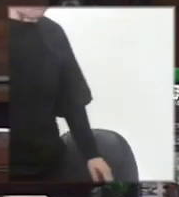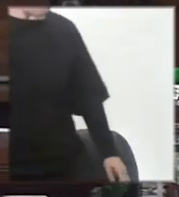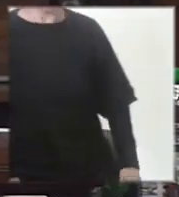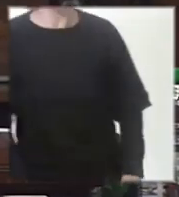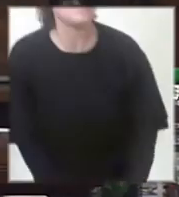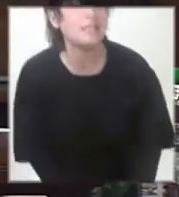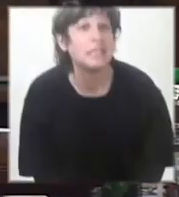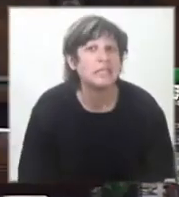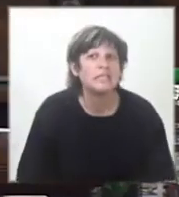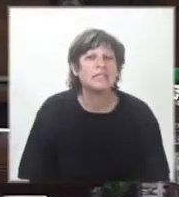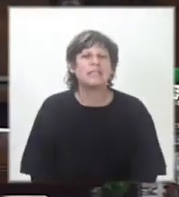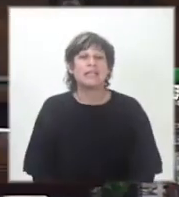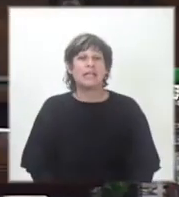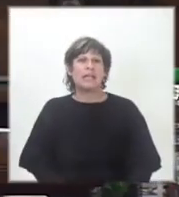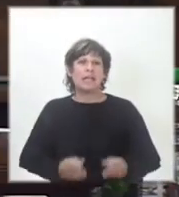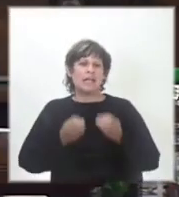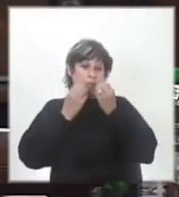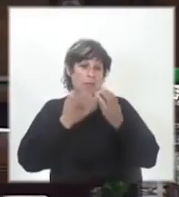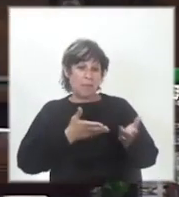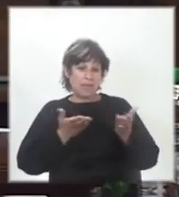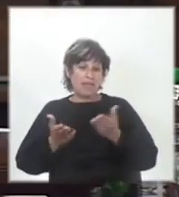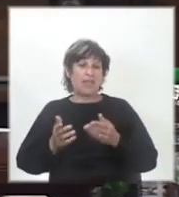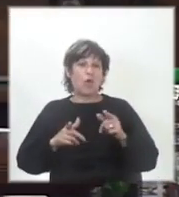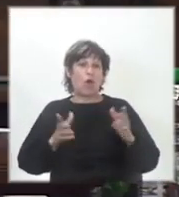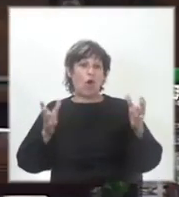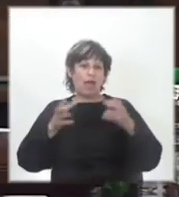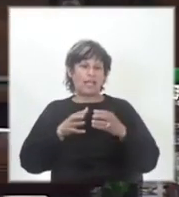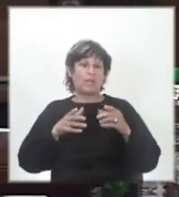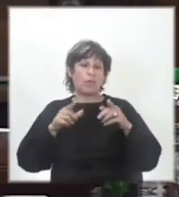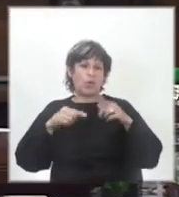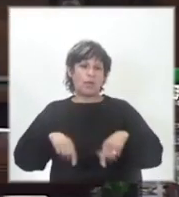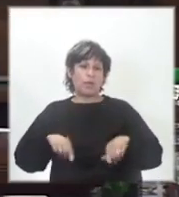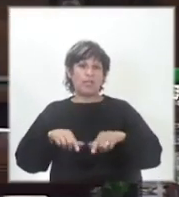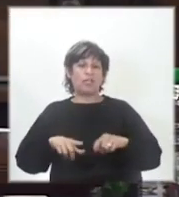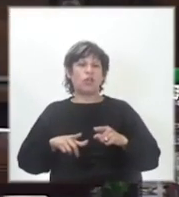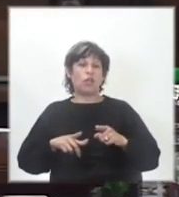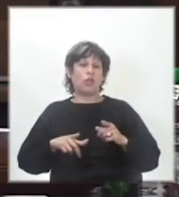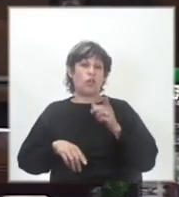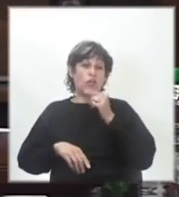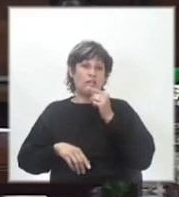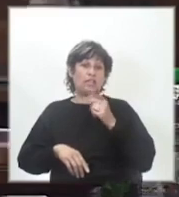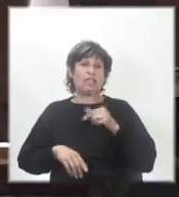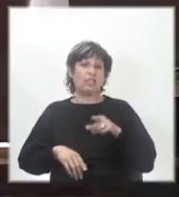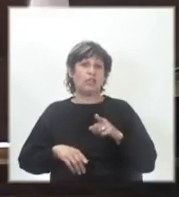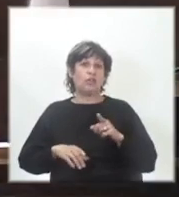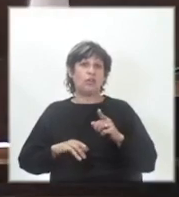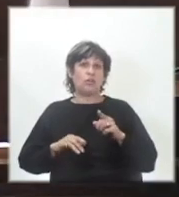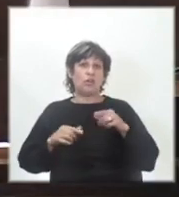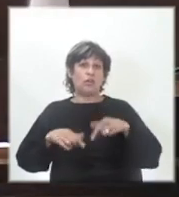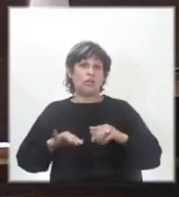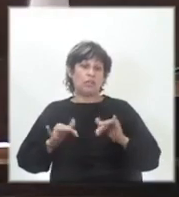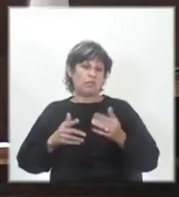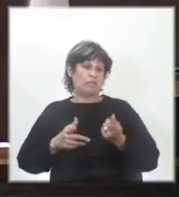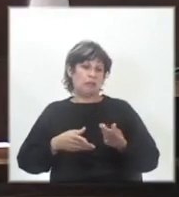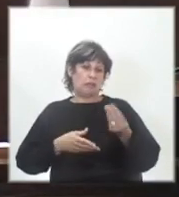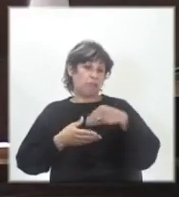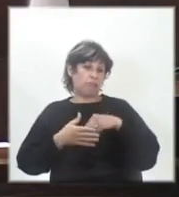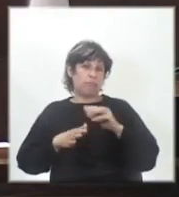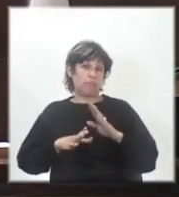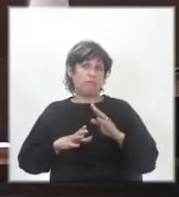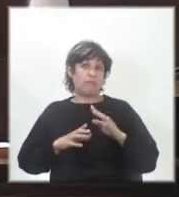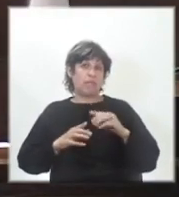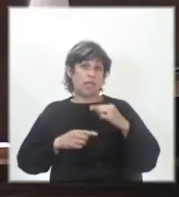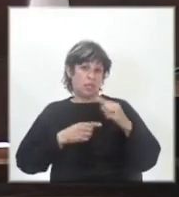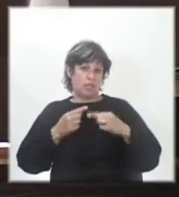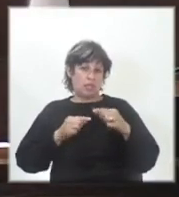Le doy la bienvenida al equipo del Ministerio del Interior. El Ministro ya forma parte y sigue